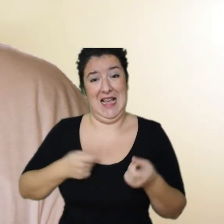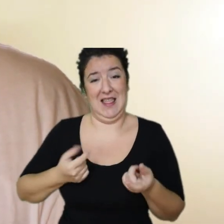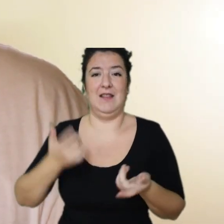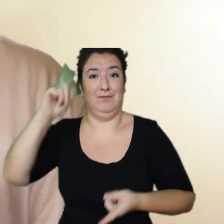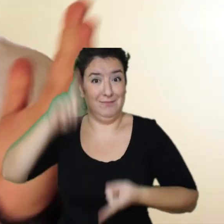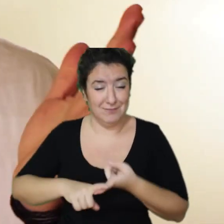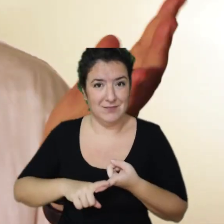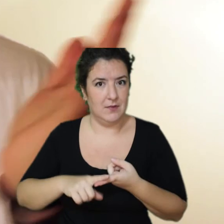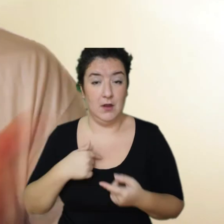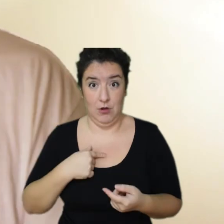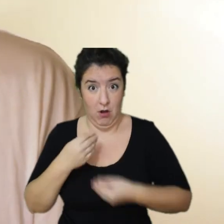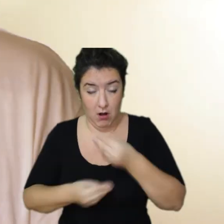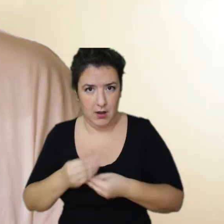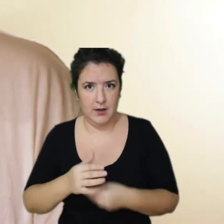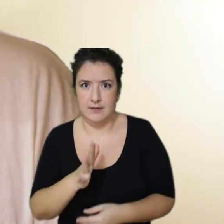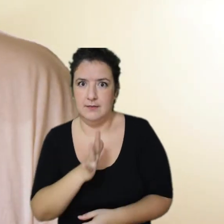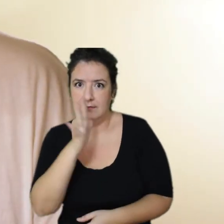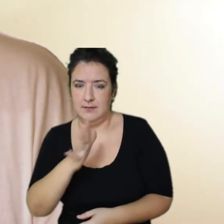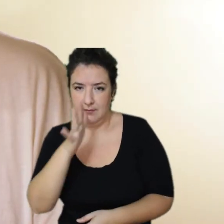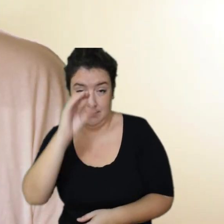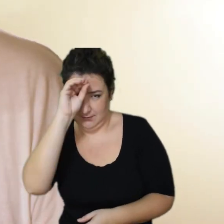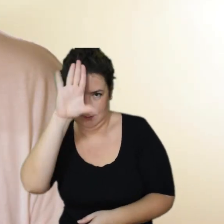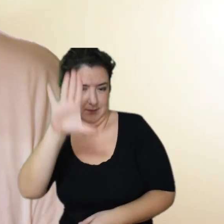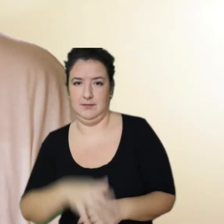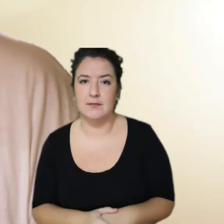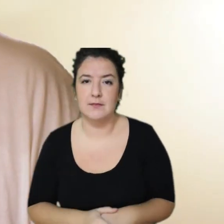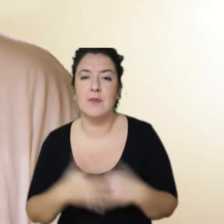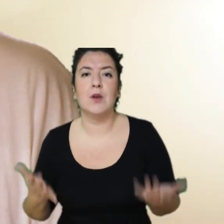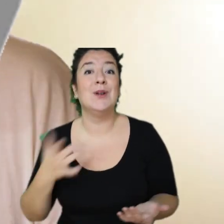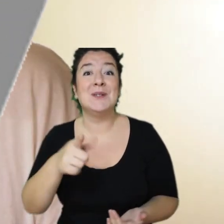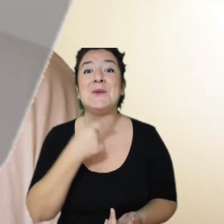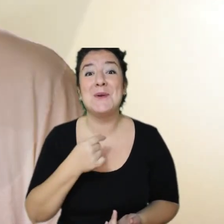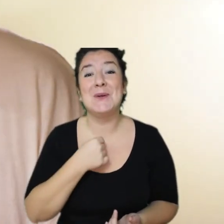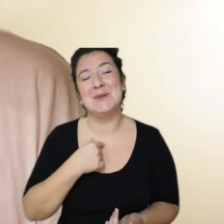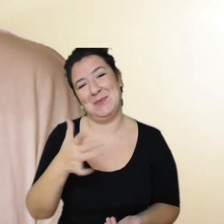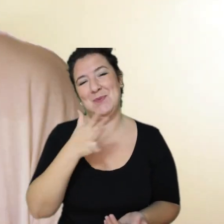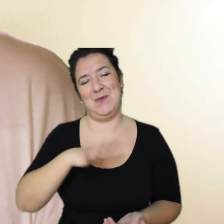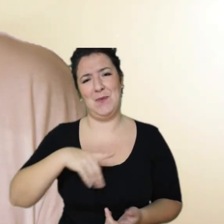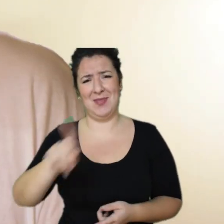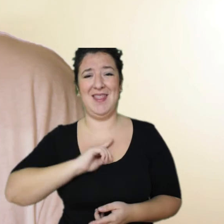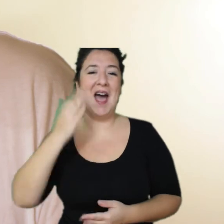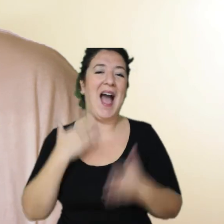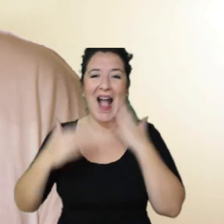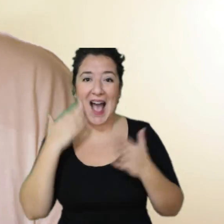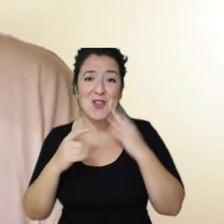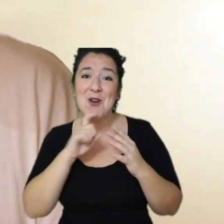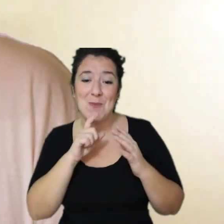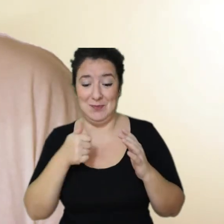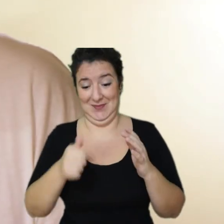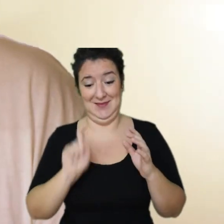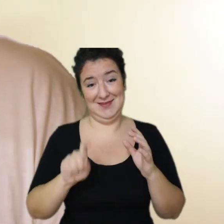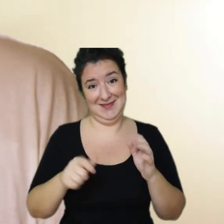sorprendente. Bueno, pues ya está. Si te ha gustado recuerda darme un poquito de cariño, suscríbete si quieres que YouTube te